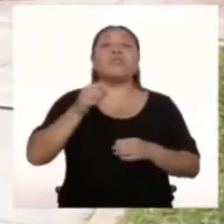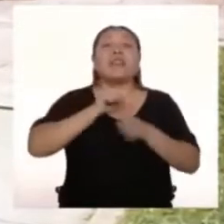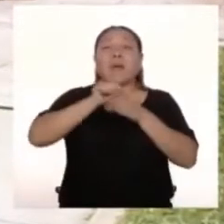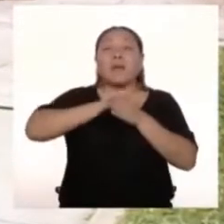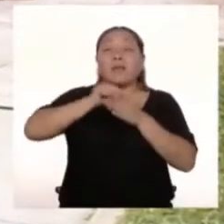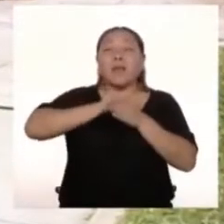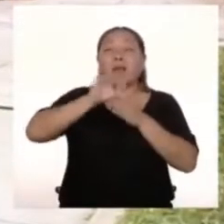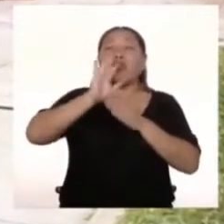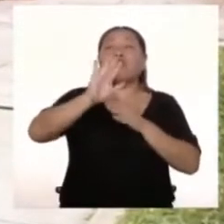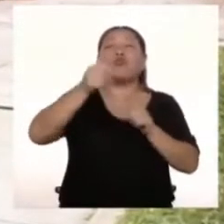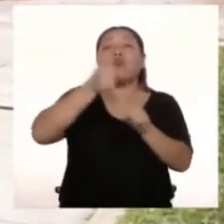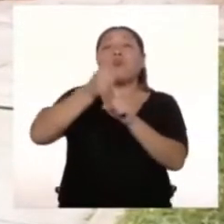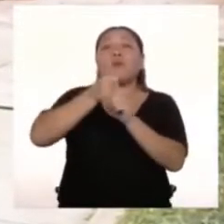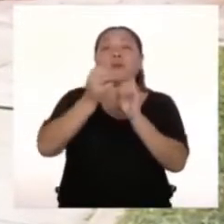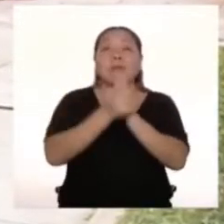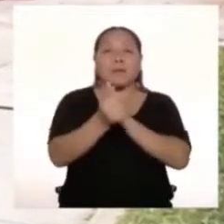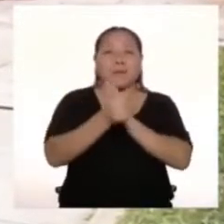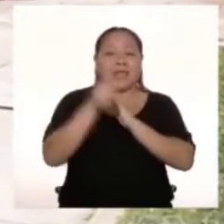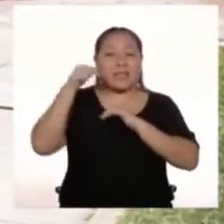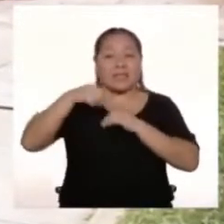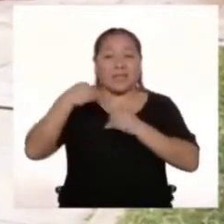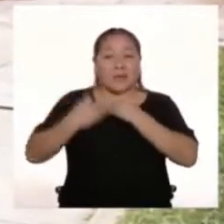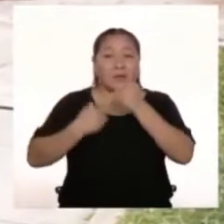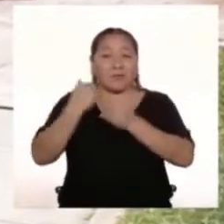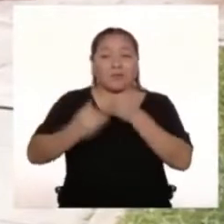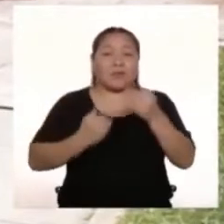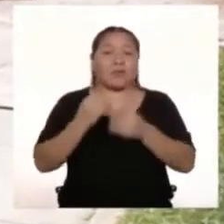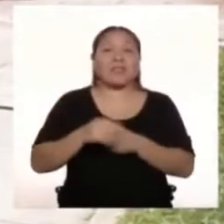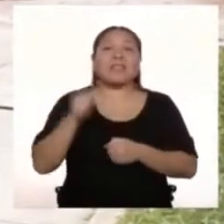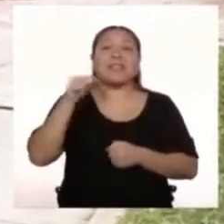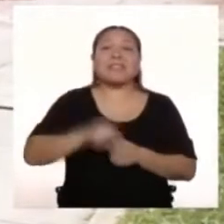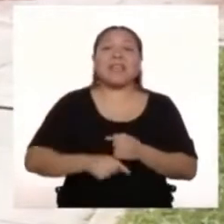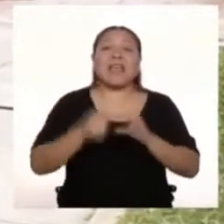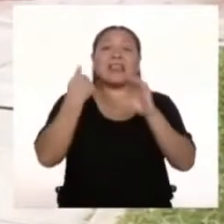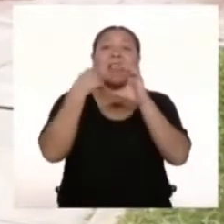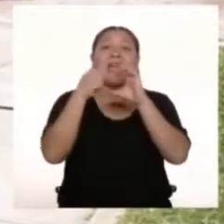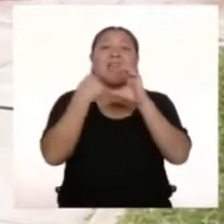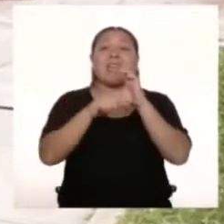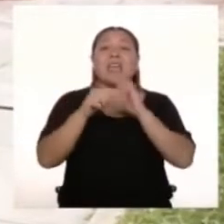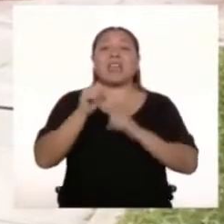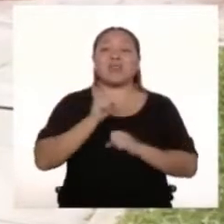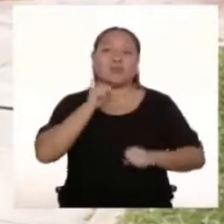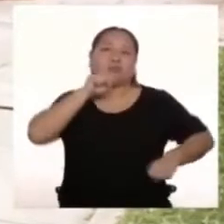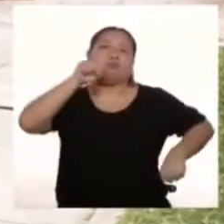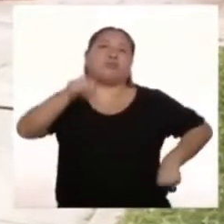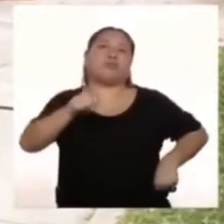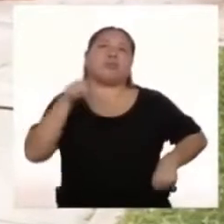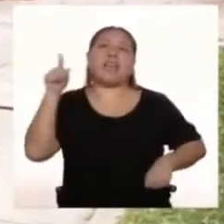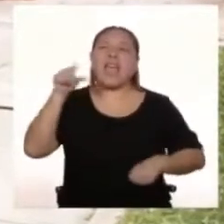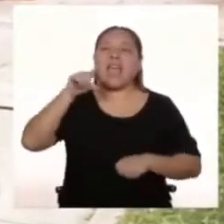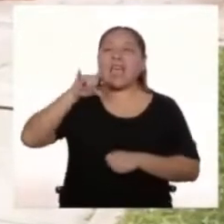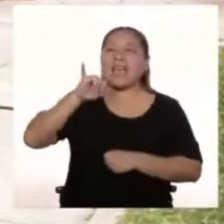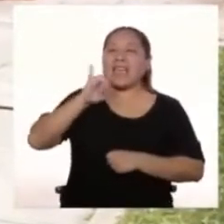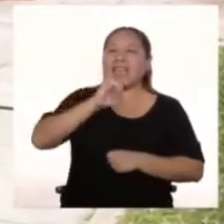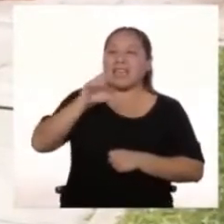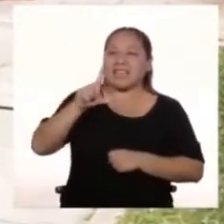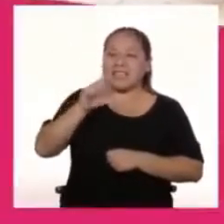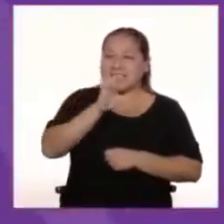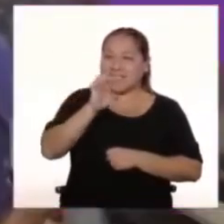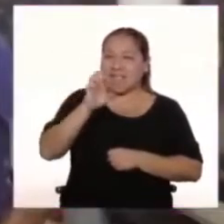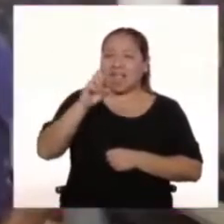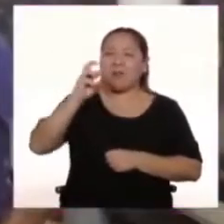habilidades Y para acompañarte En el proceso Está el taller Superhéroes Que Guillermo Superazul Nos cuente más del tema ¡Vamos!